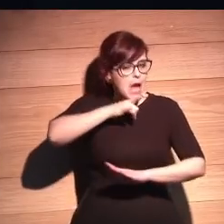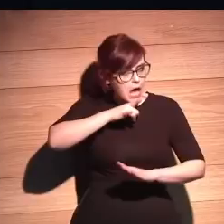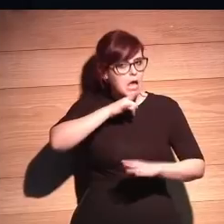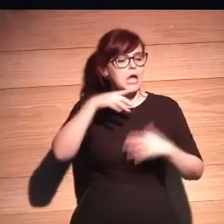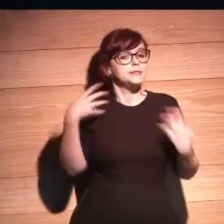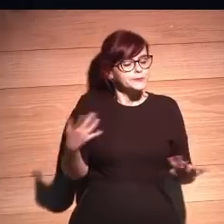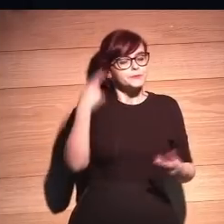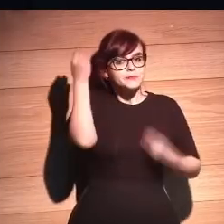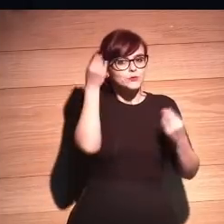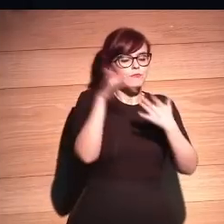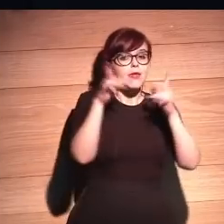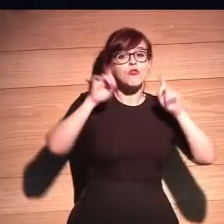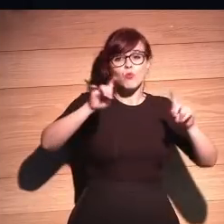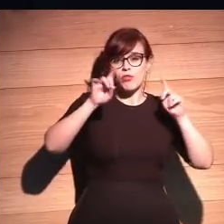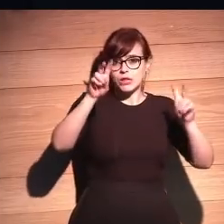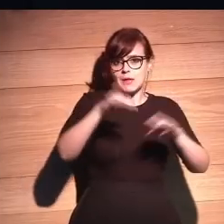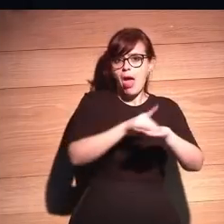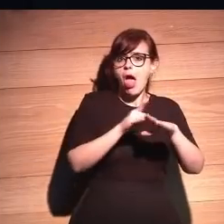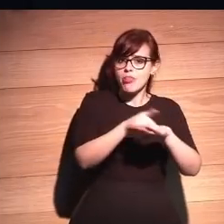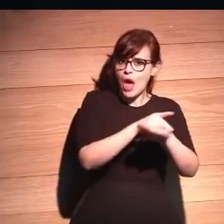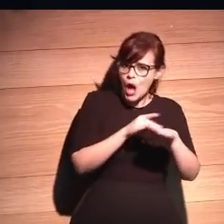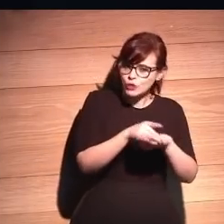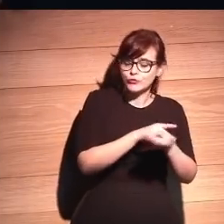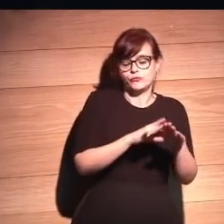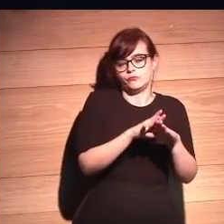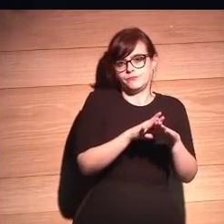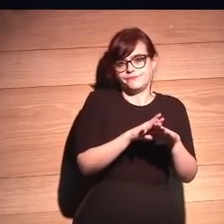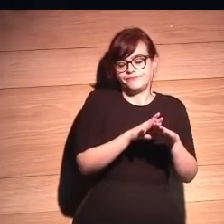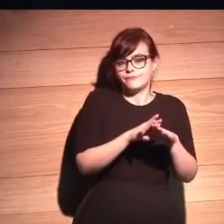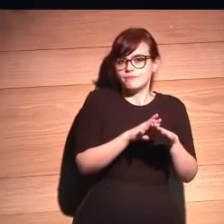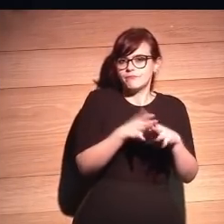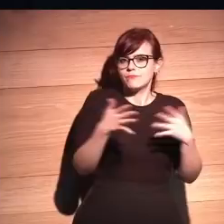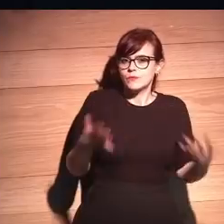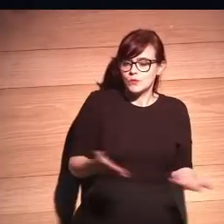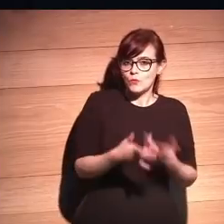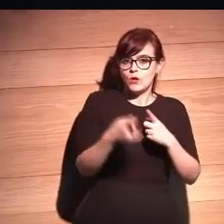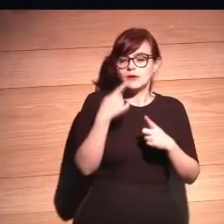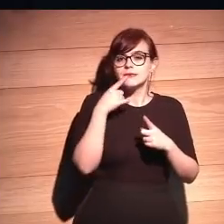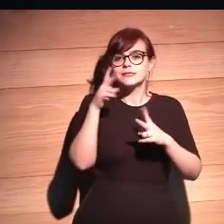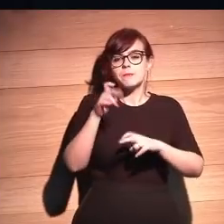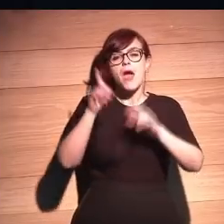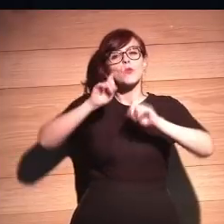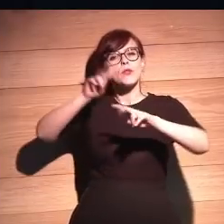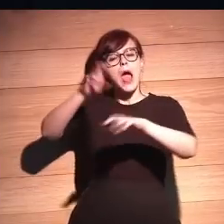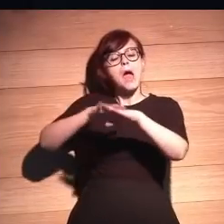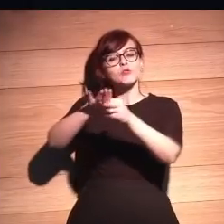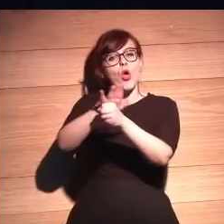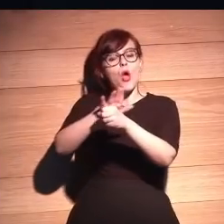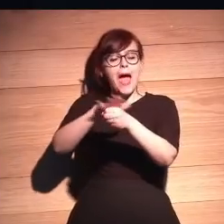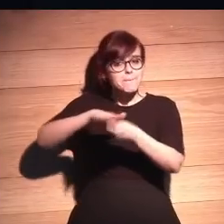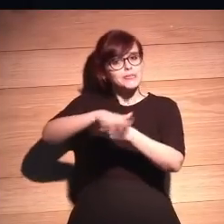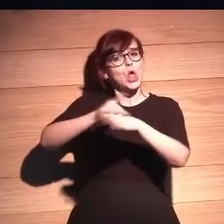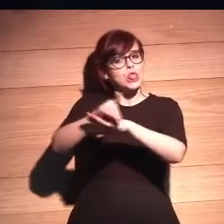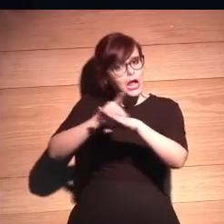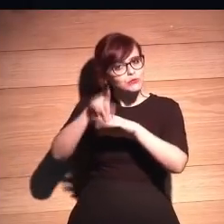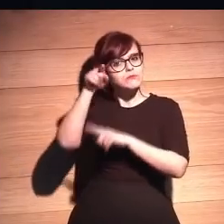y creo que la educación sobre los datos está más avanzada que la de la inteligencia artificial. sea, yo creo que a día de hoy la gente